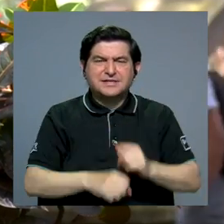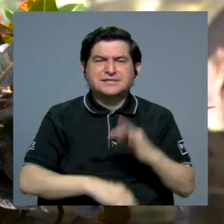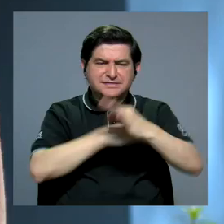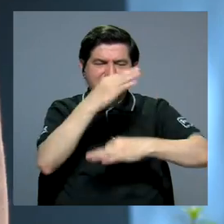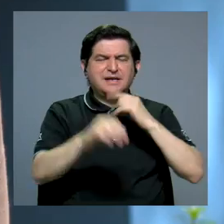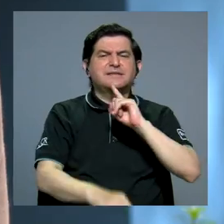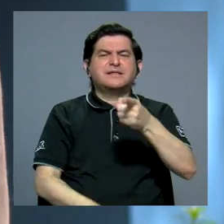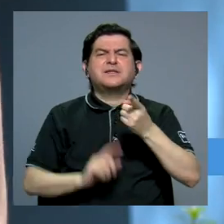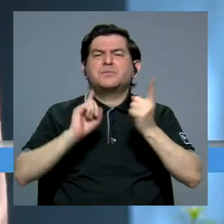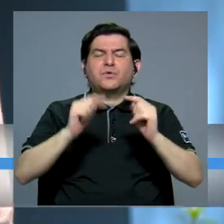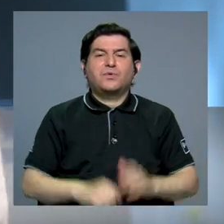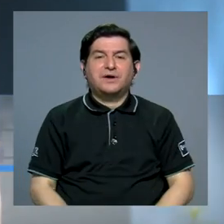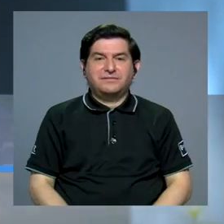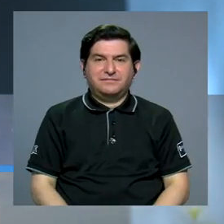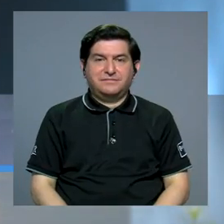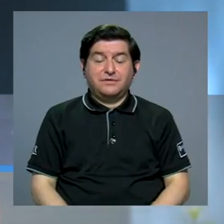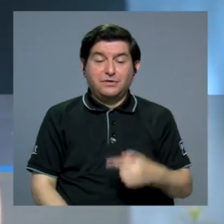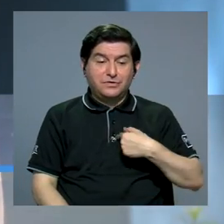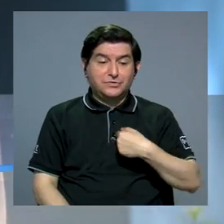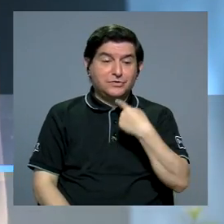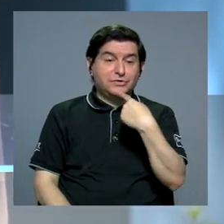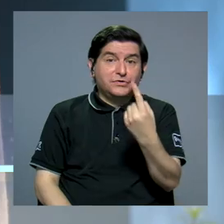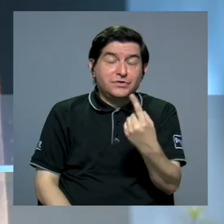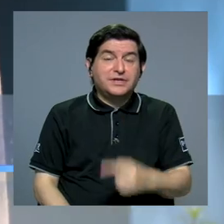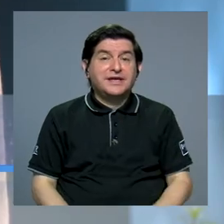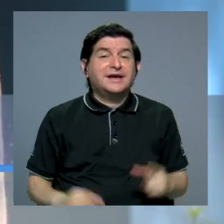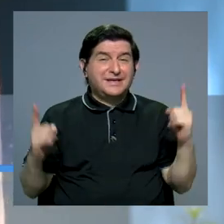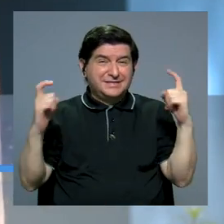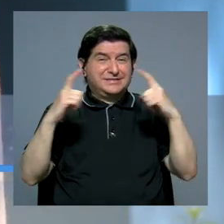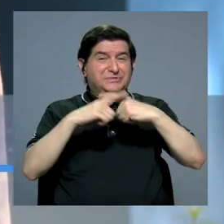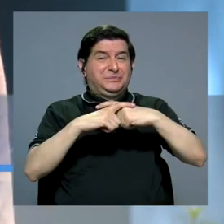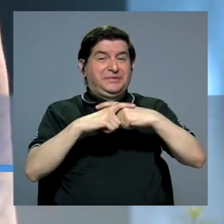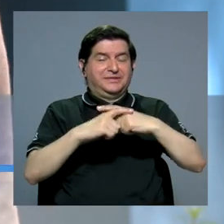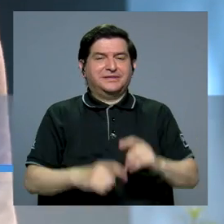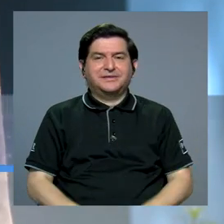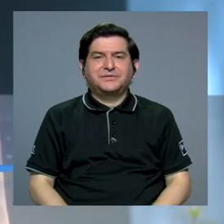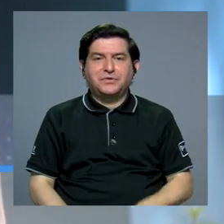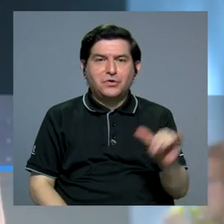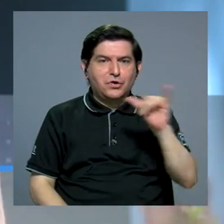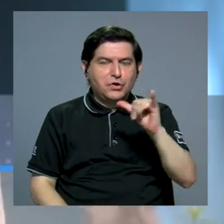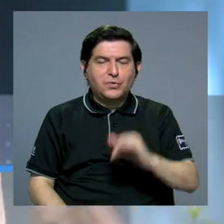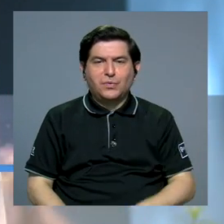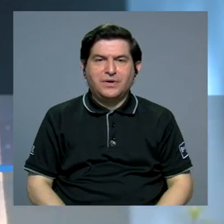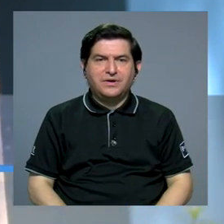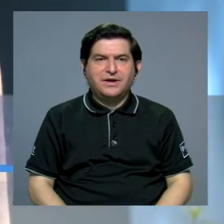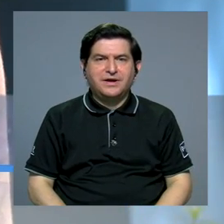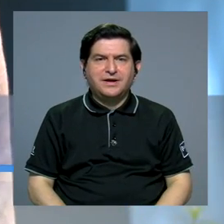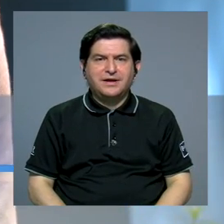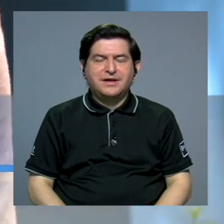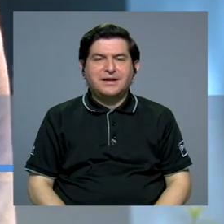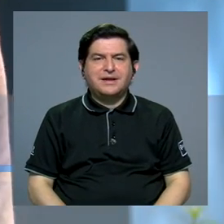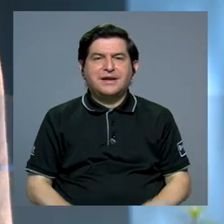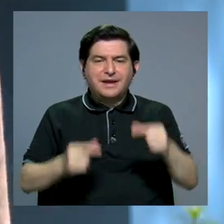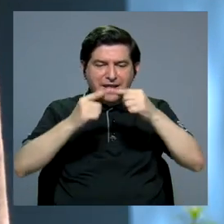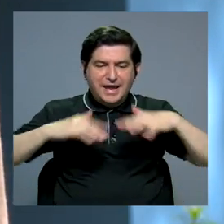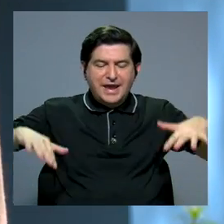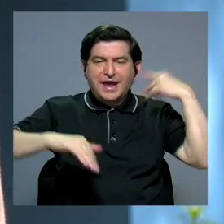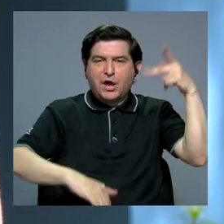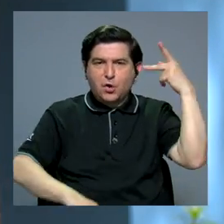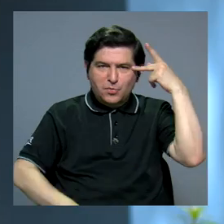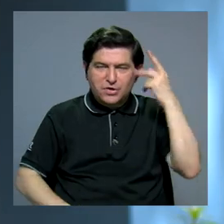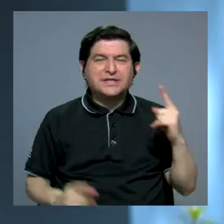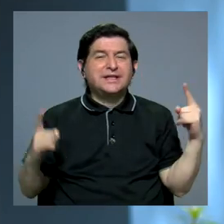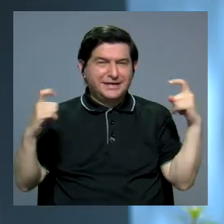este tipo de declaración? Es una, yo daría una lectura compleja, porque en realidad estamos también ante una geopolítica en la región